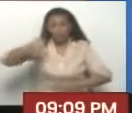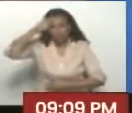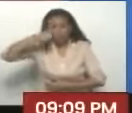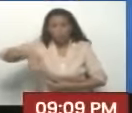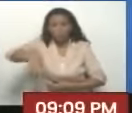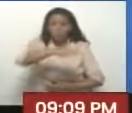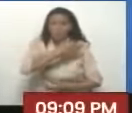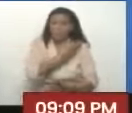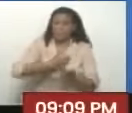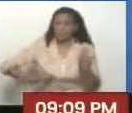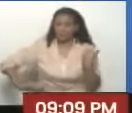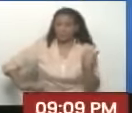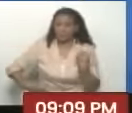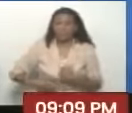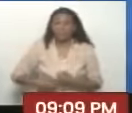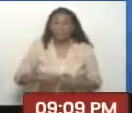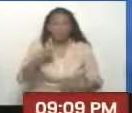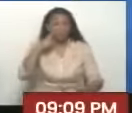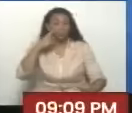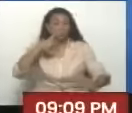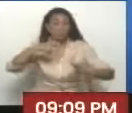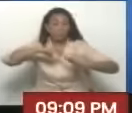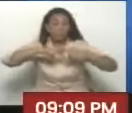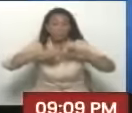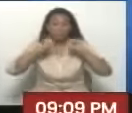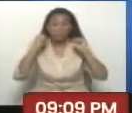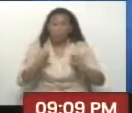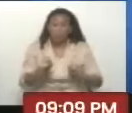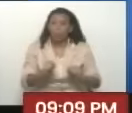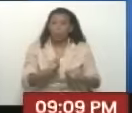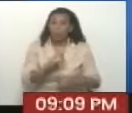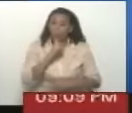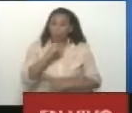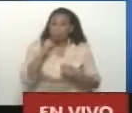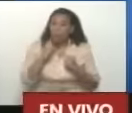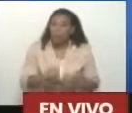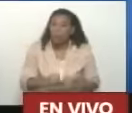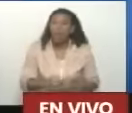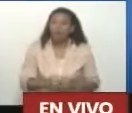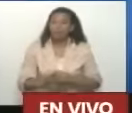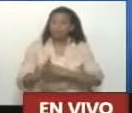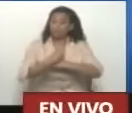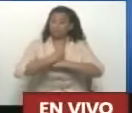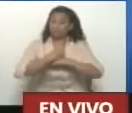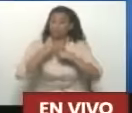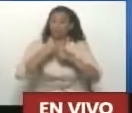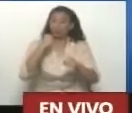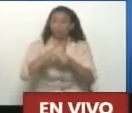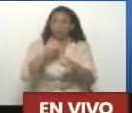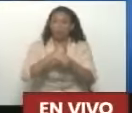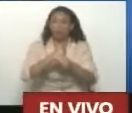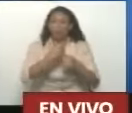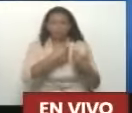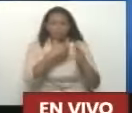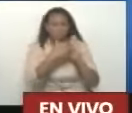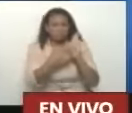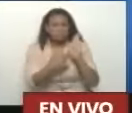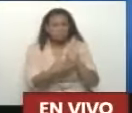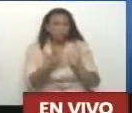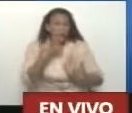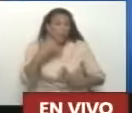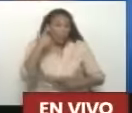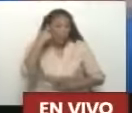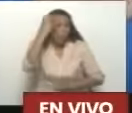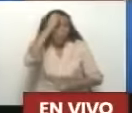sepa que este es un reto que considero bastante exigente, pudiera yo decirlo,